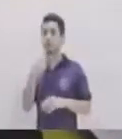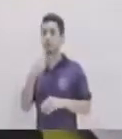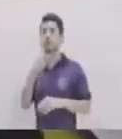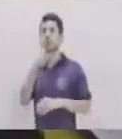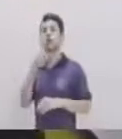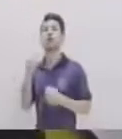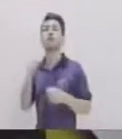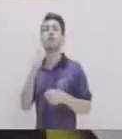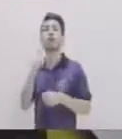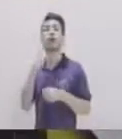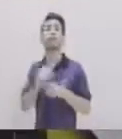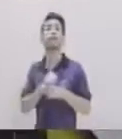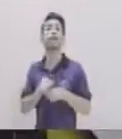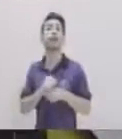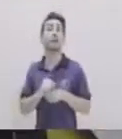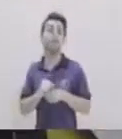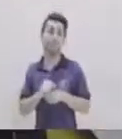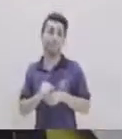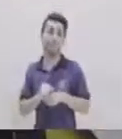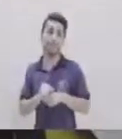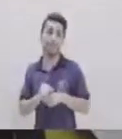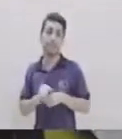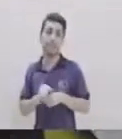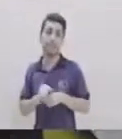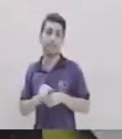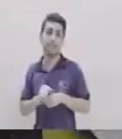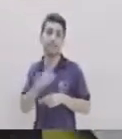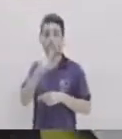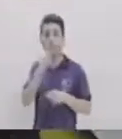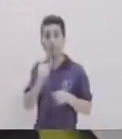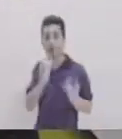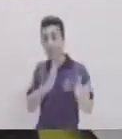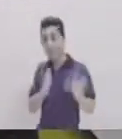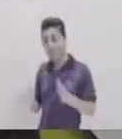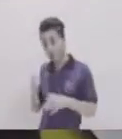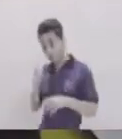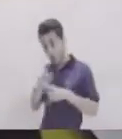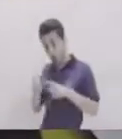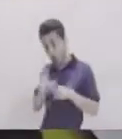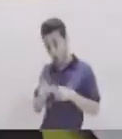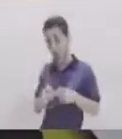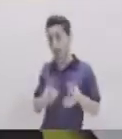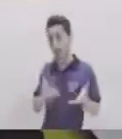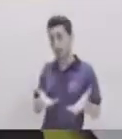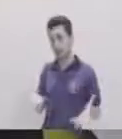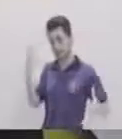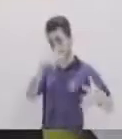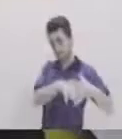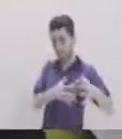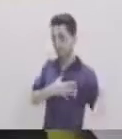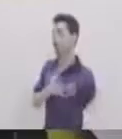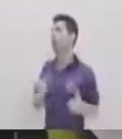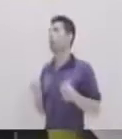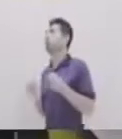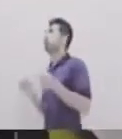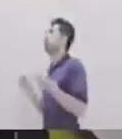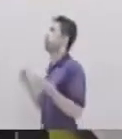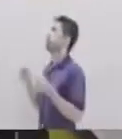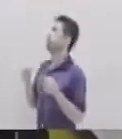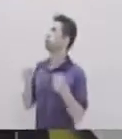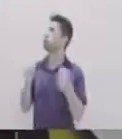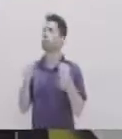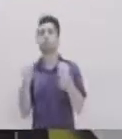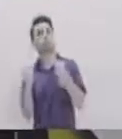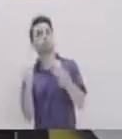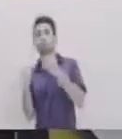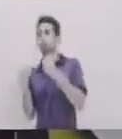que hagas un ensayo Prepara tu producto Empácalo Y llévalo A dar un paseo Entonces tú te vas A dar cuenta